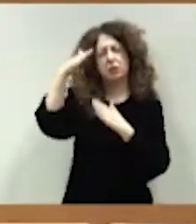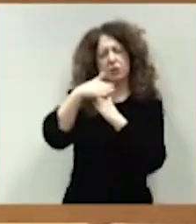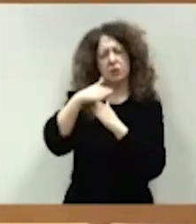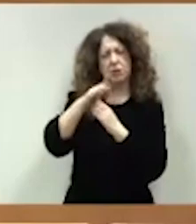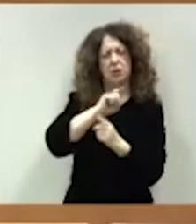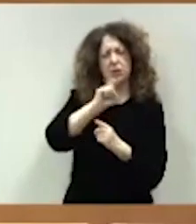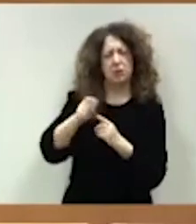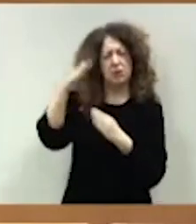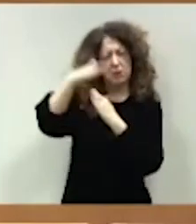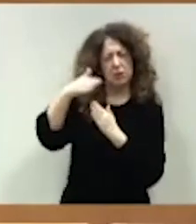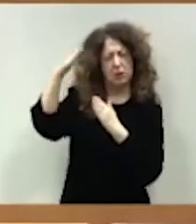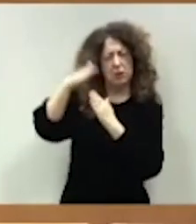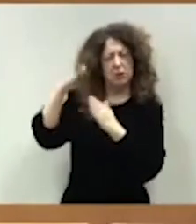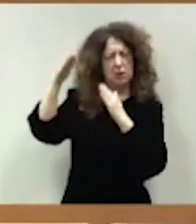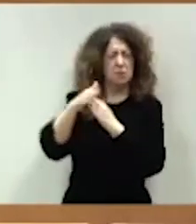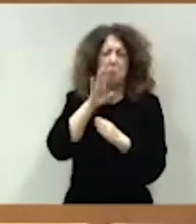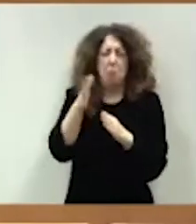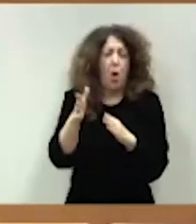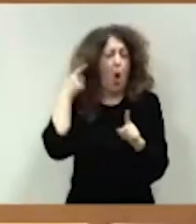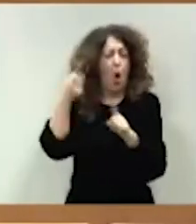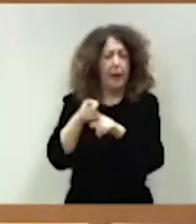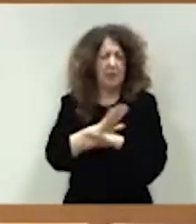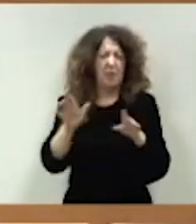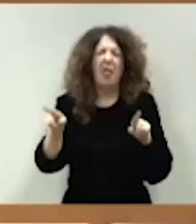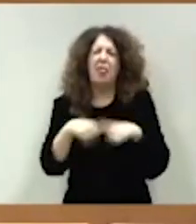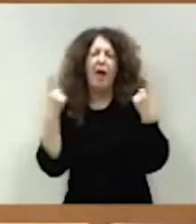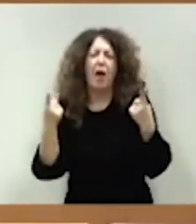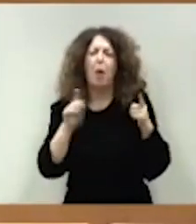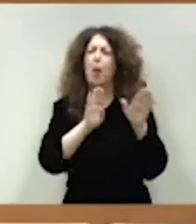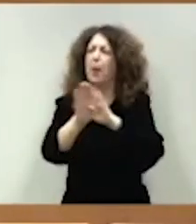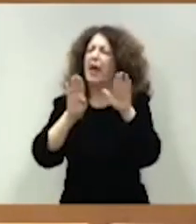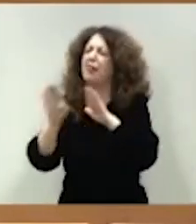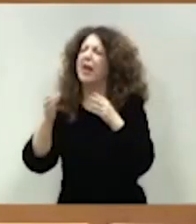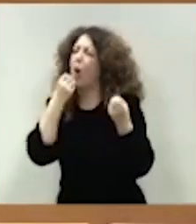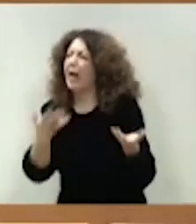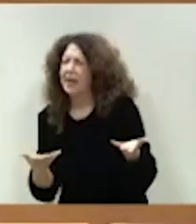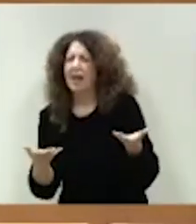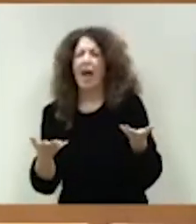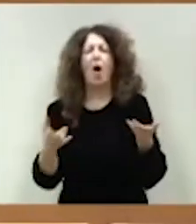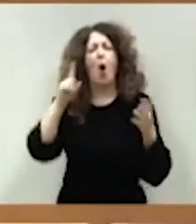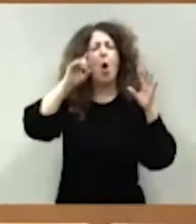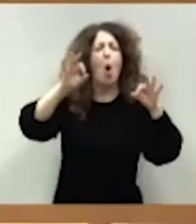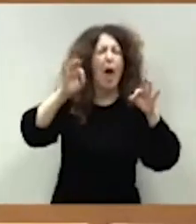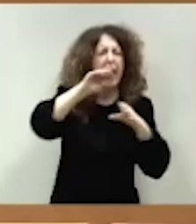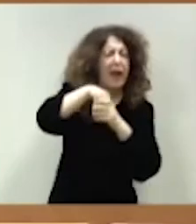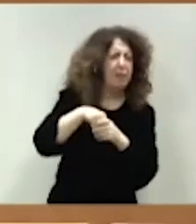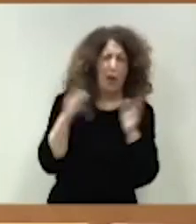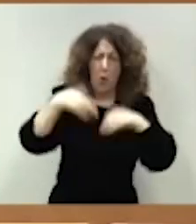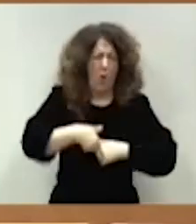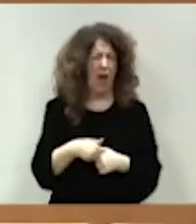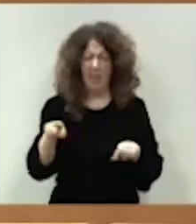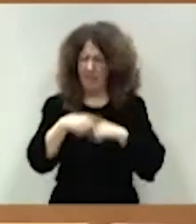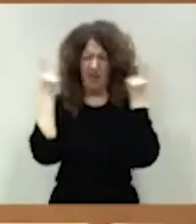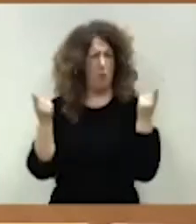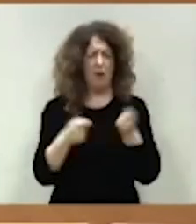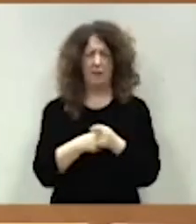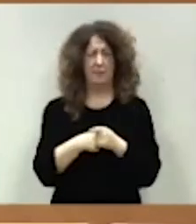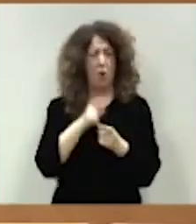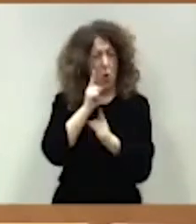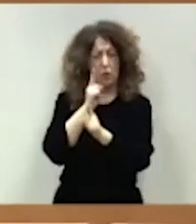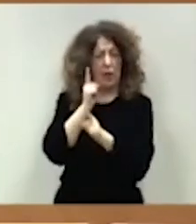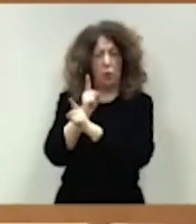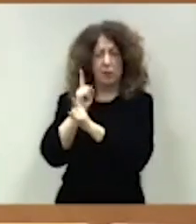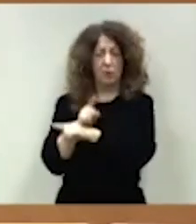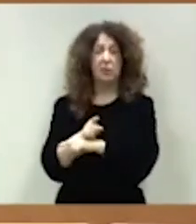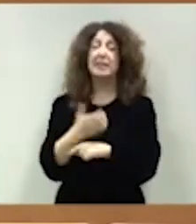sin importar lo más mínimo ni el bienestar de los vecinos ni la propia coherencia interna. En caso de que el